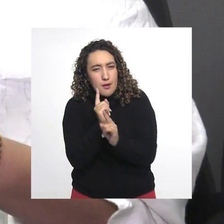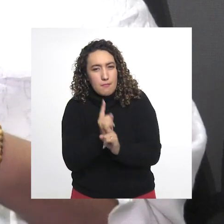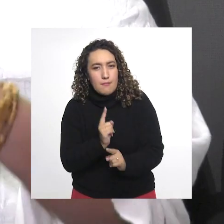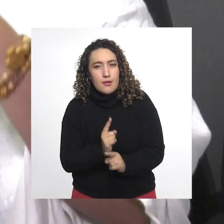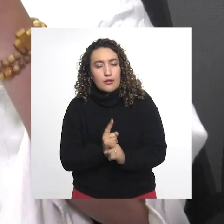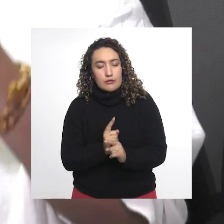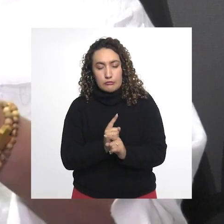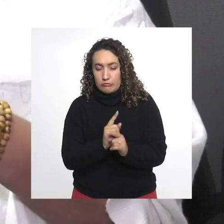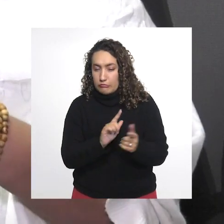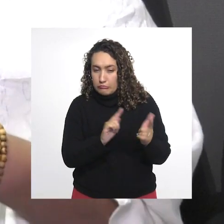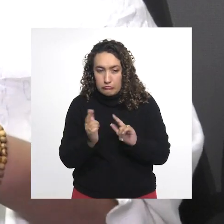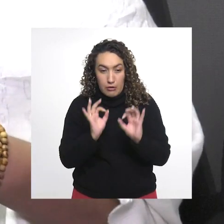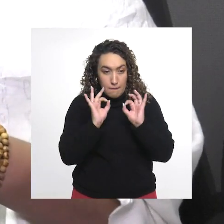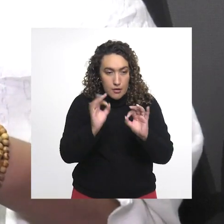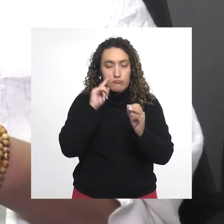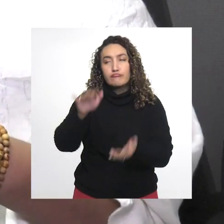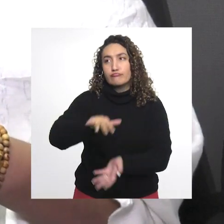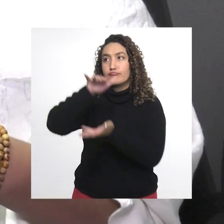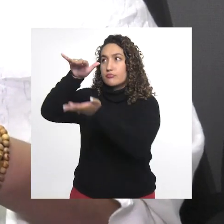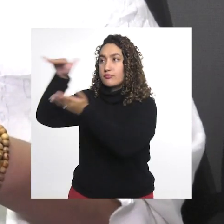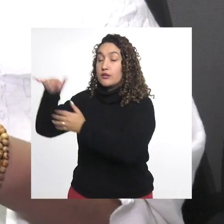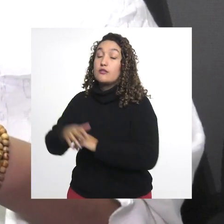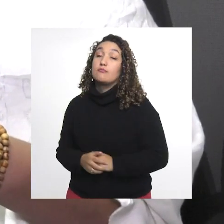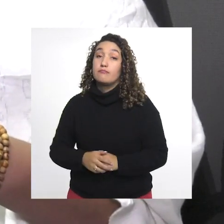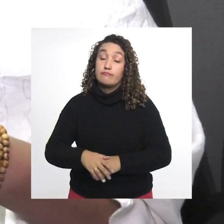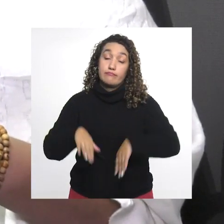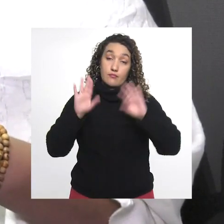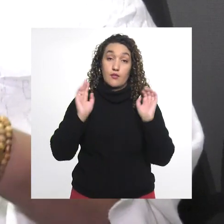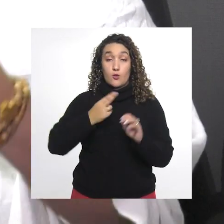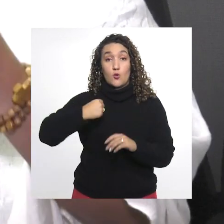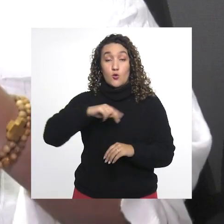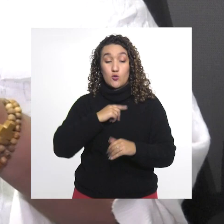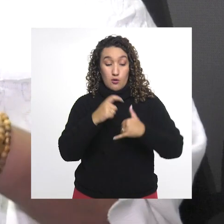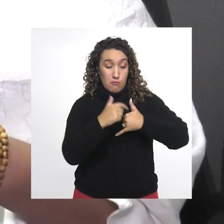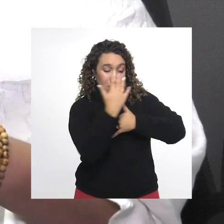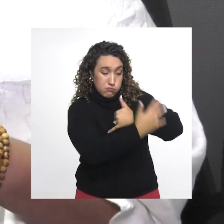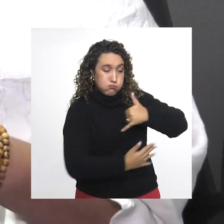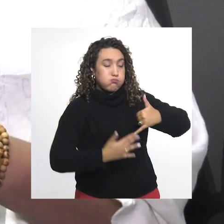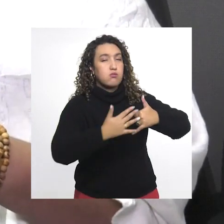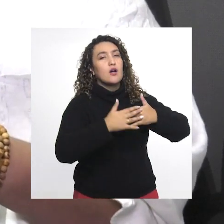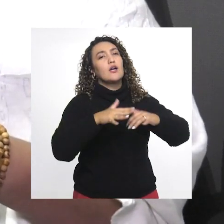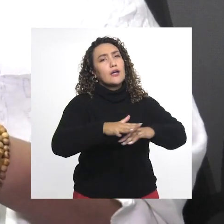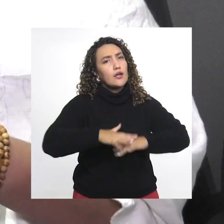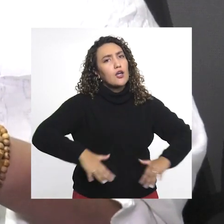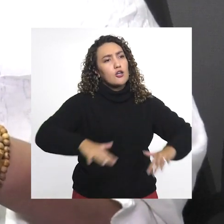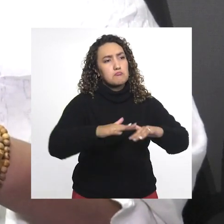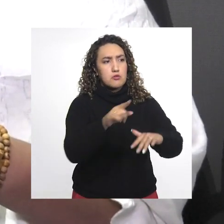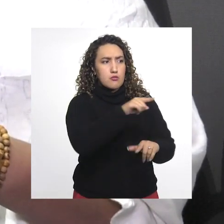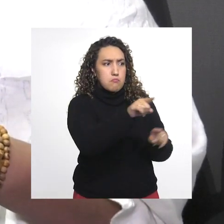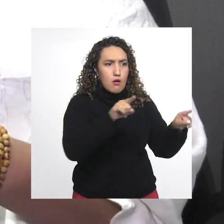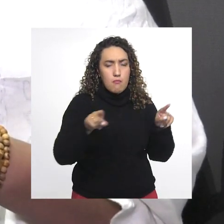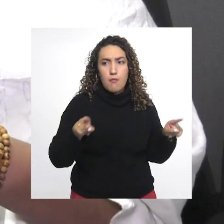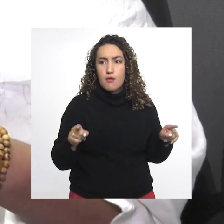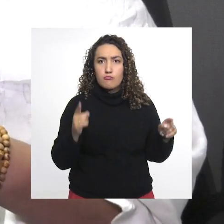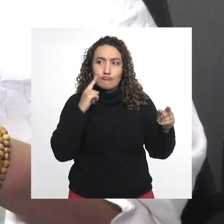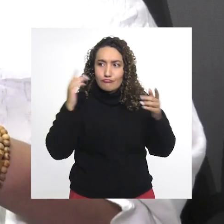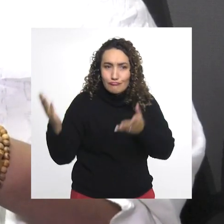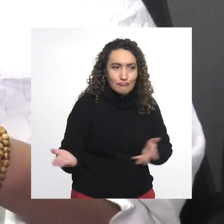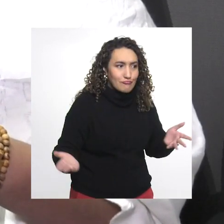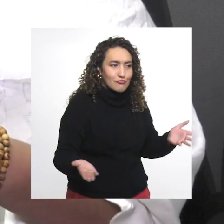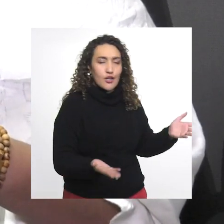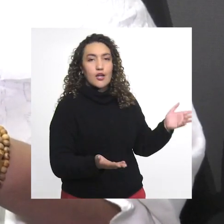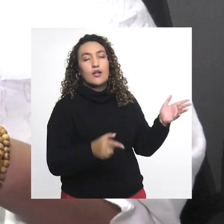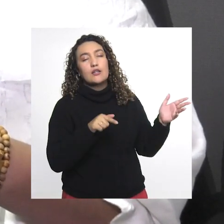pertinencia, que cumplan con todos los requisitos de calidad en lo que se requiere en un programa como estos. Ya nosotros tenemos espacios